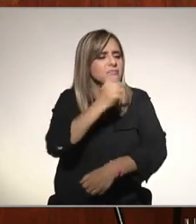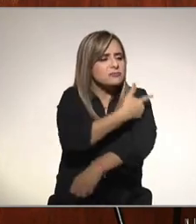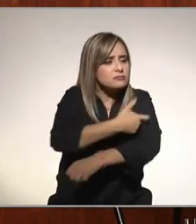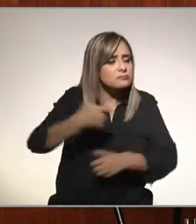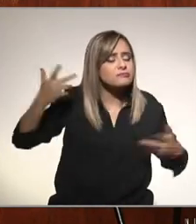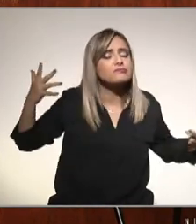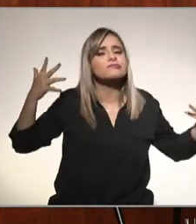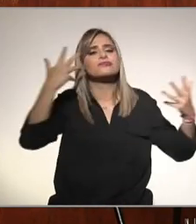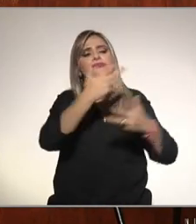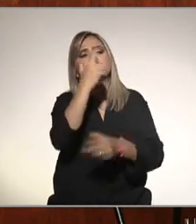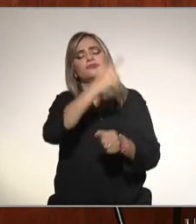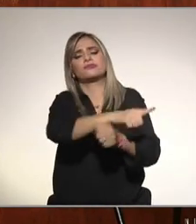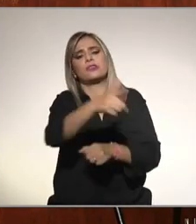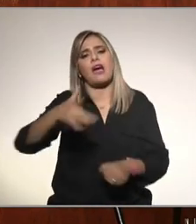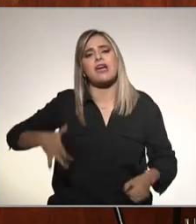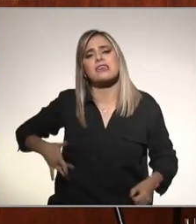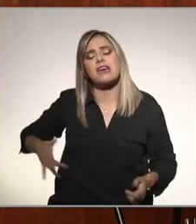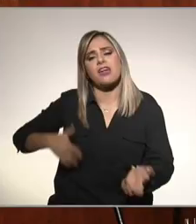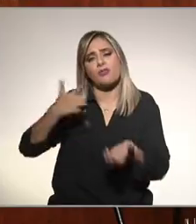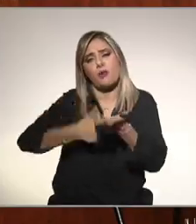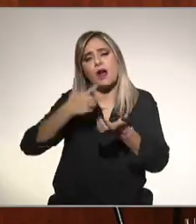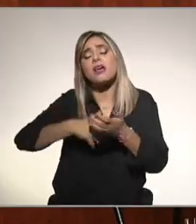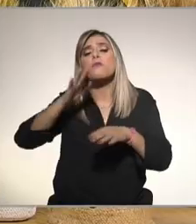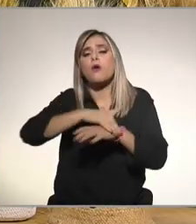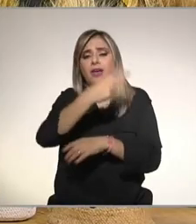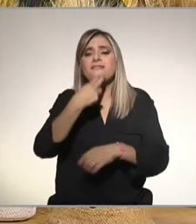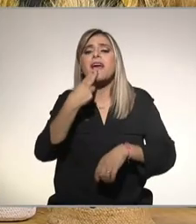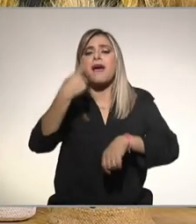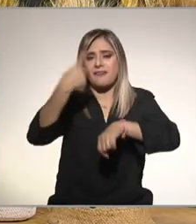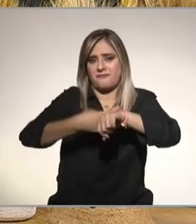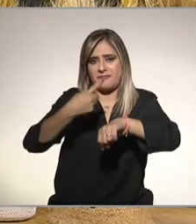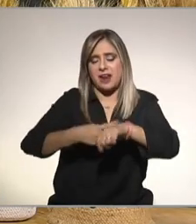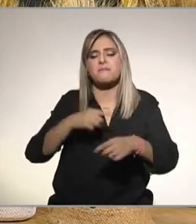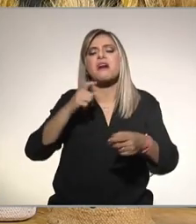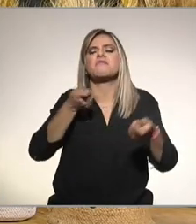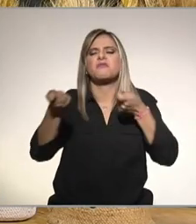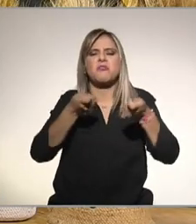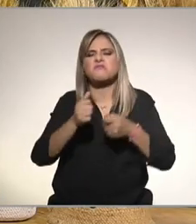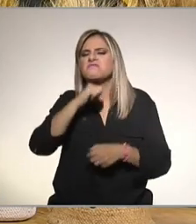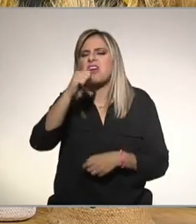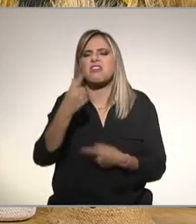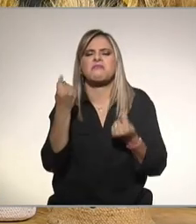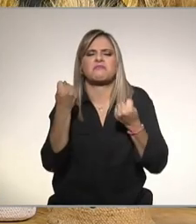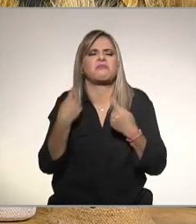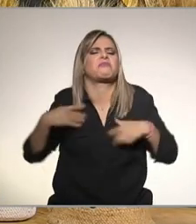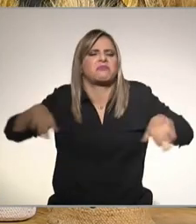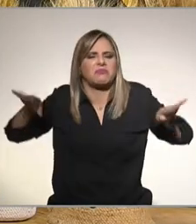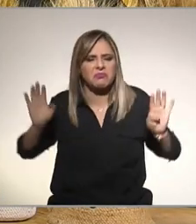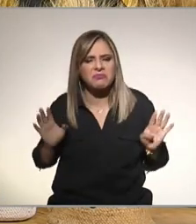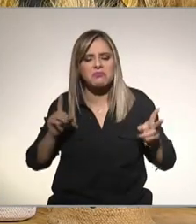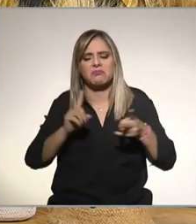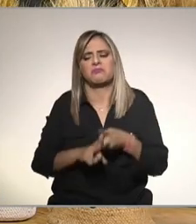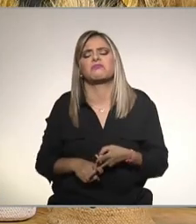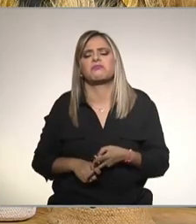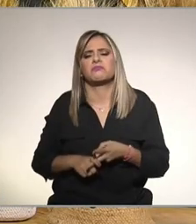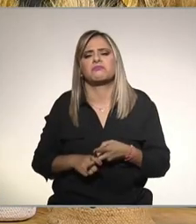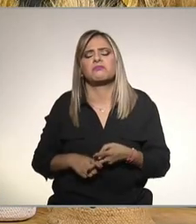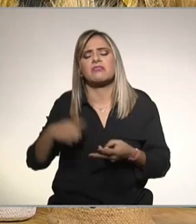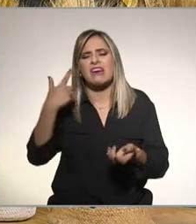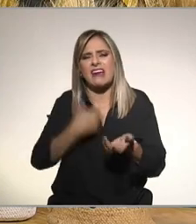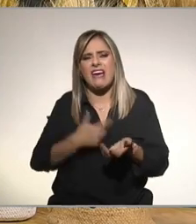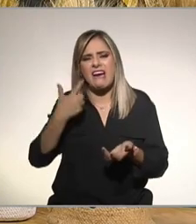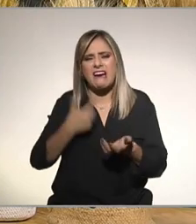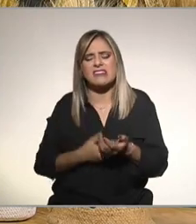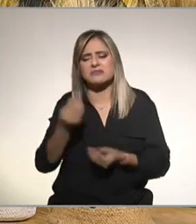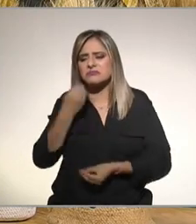toman su medicamento en forma puntual que no hacen ejercicio esos tienen mucho riesgo de tener hígado graso con sus consecuencias como la fibrosis